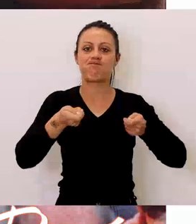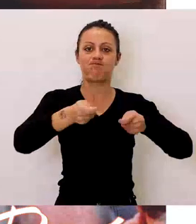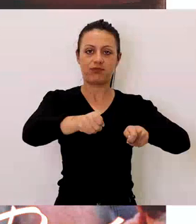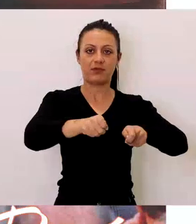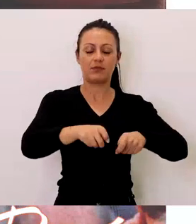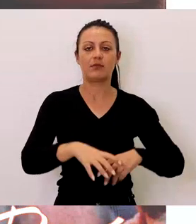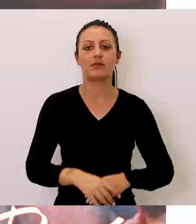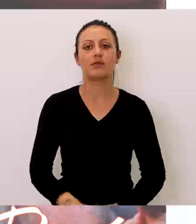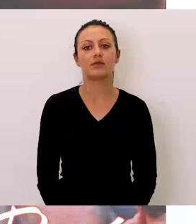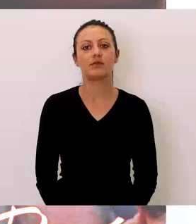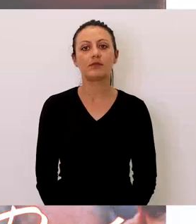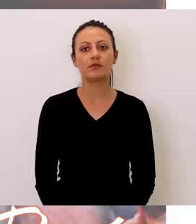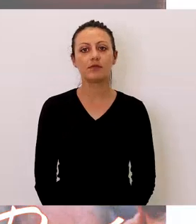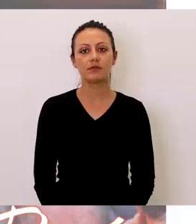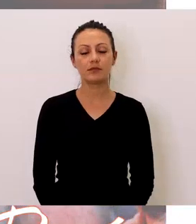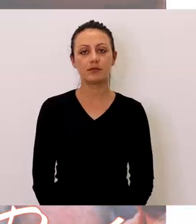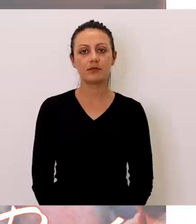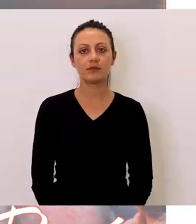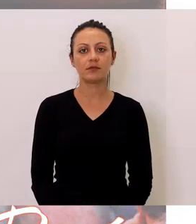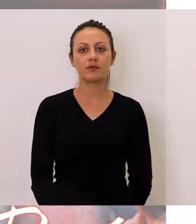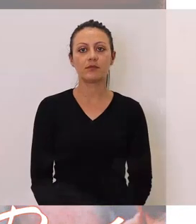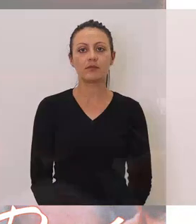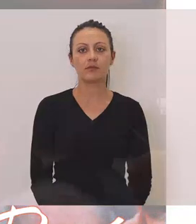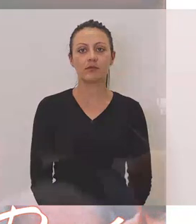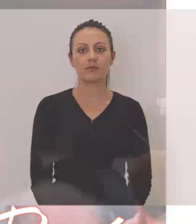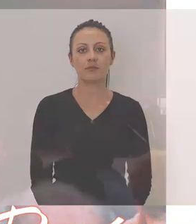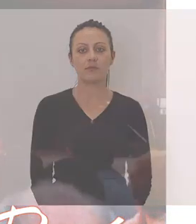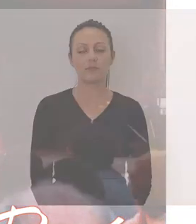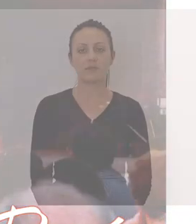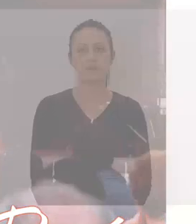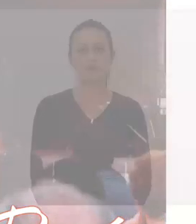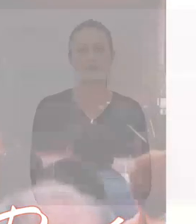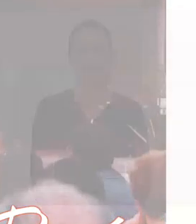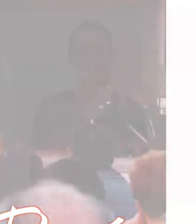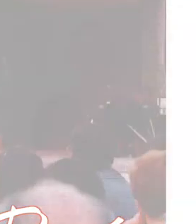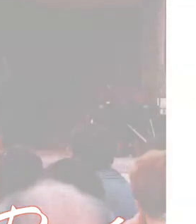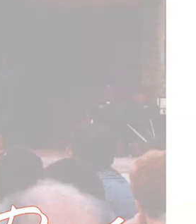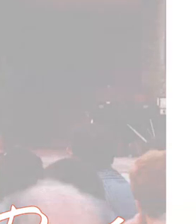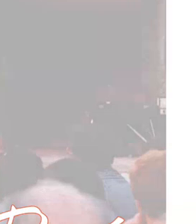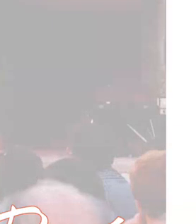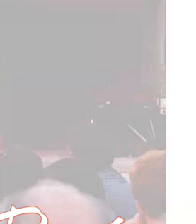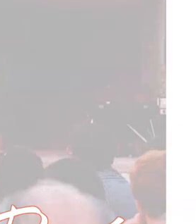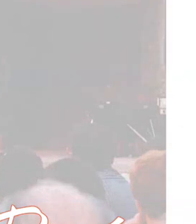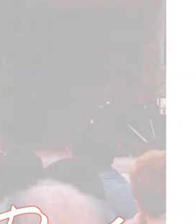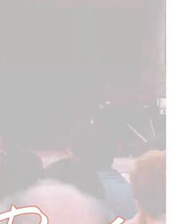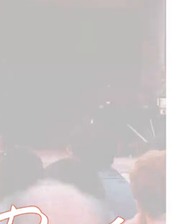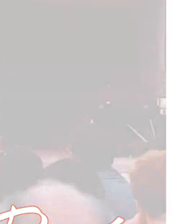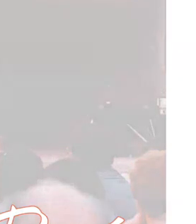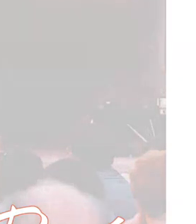Soy una lluvia que se enfoca.